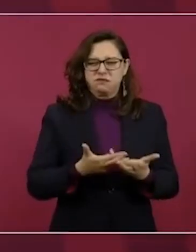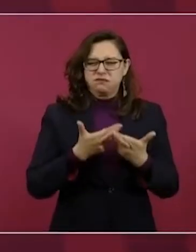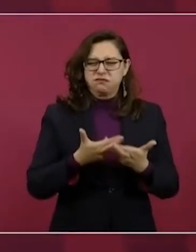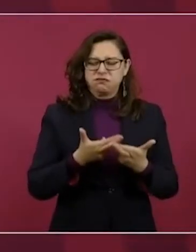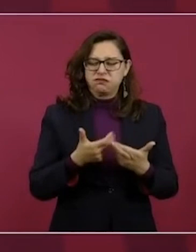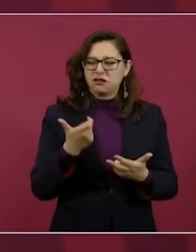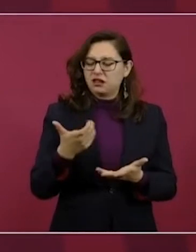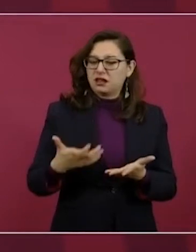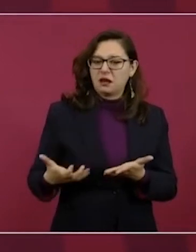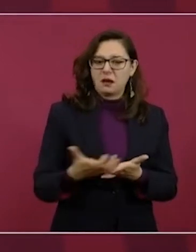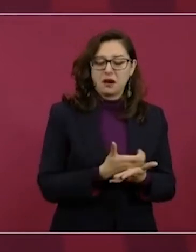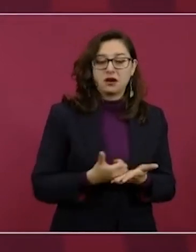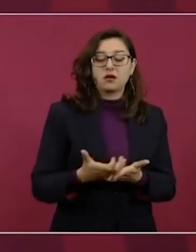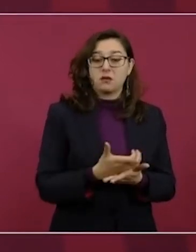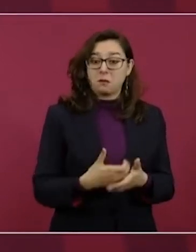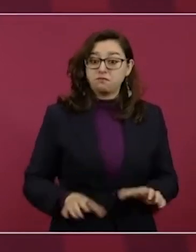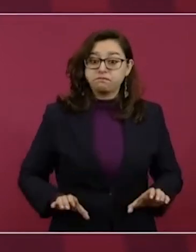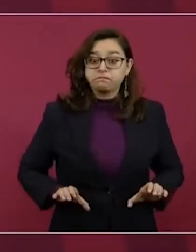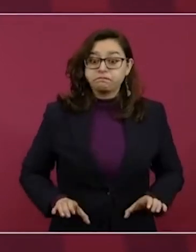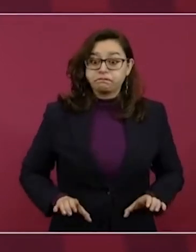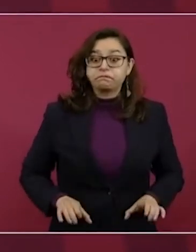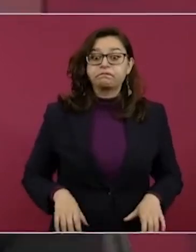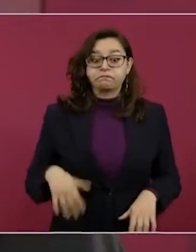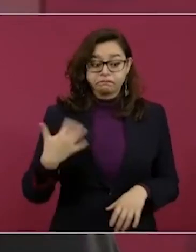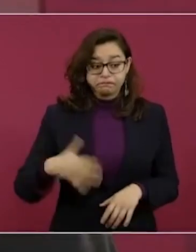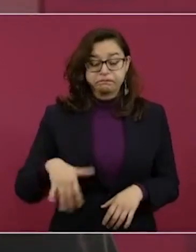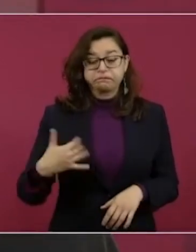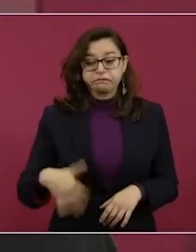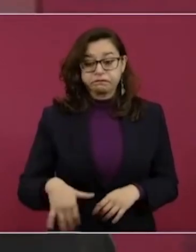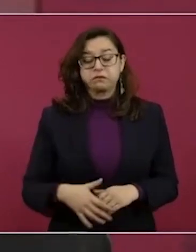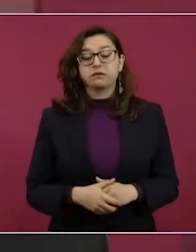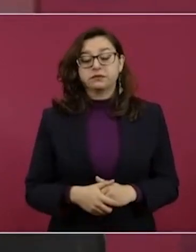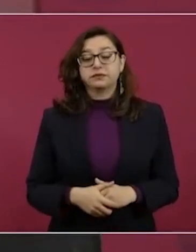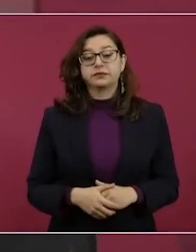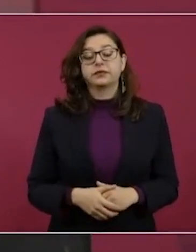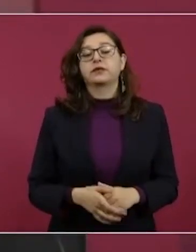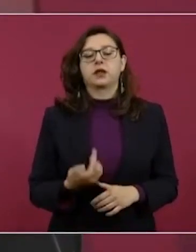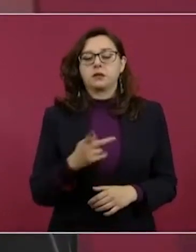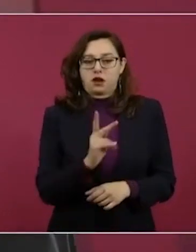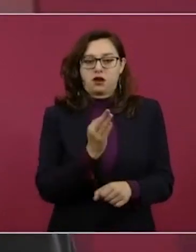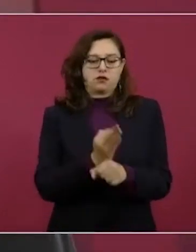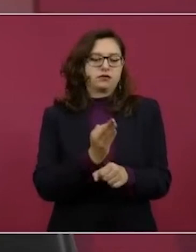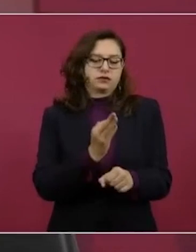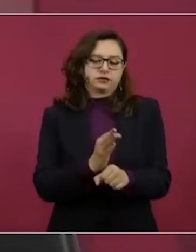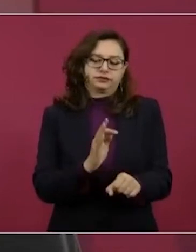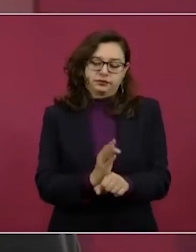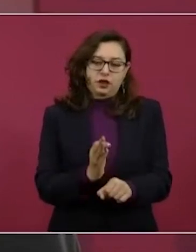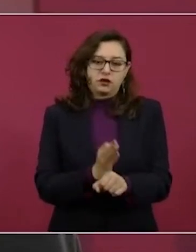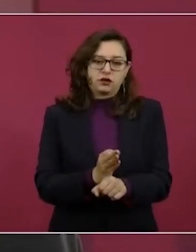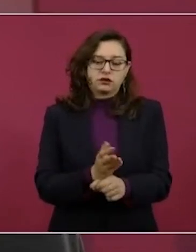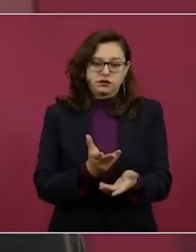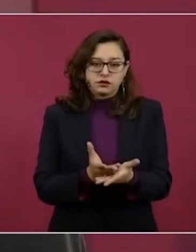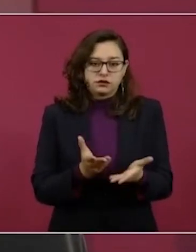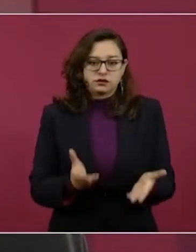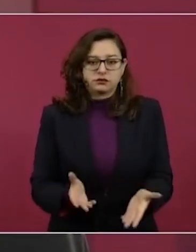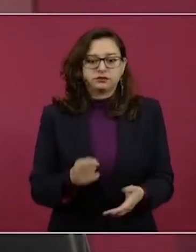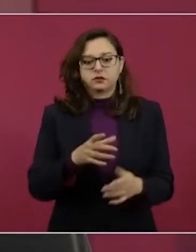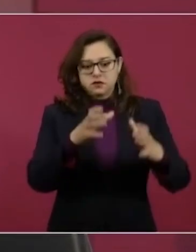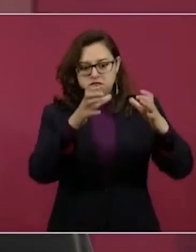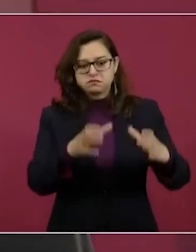del petróleo. Pero ya es un precio alto